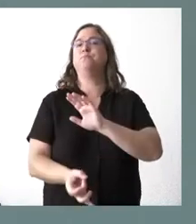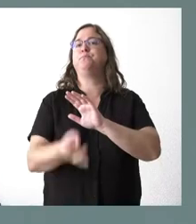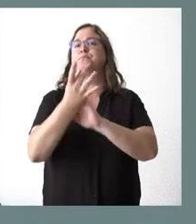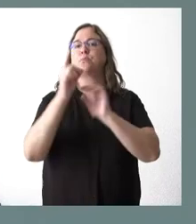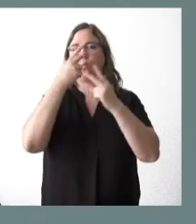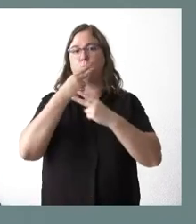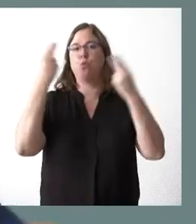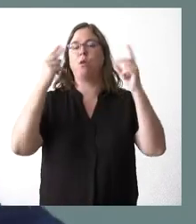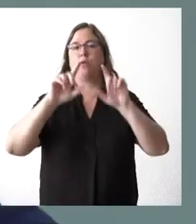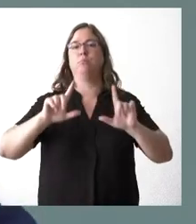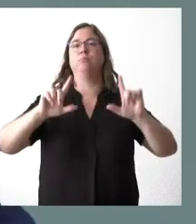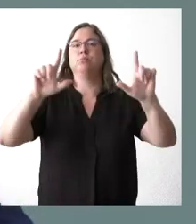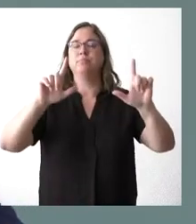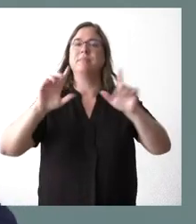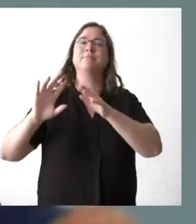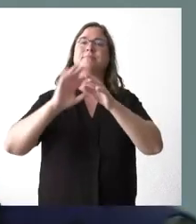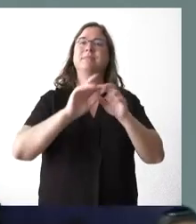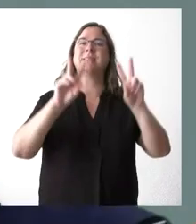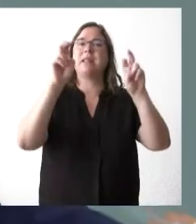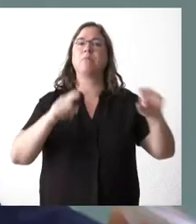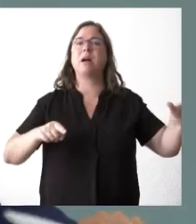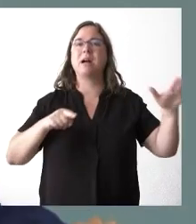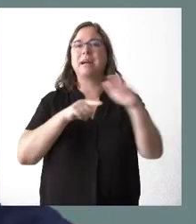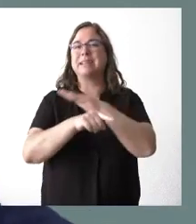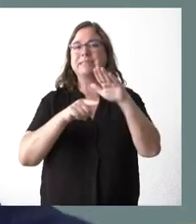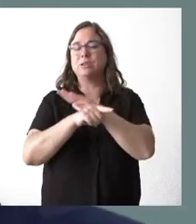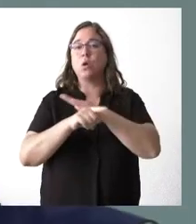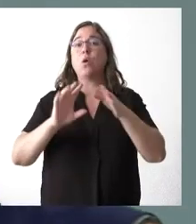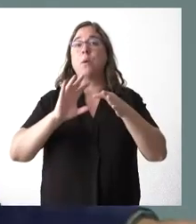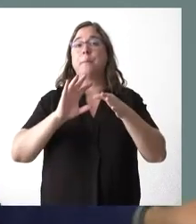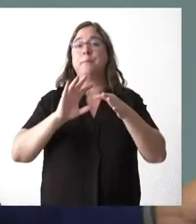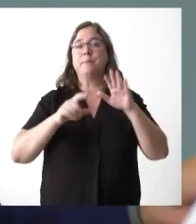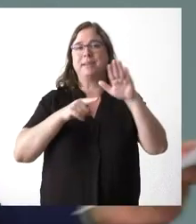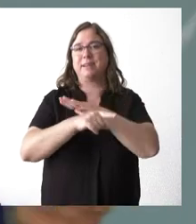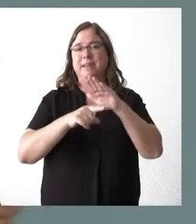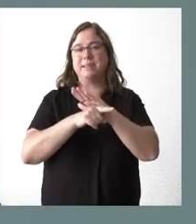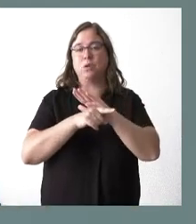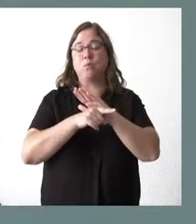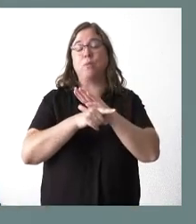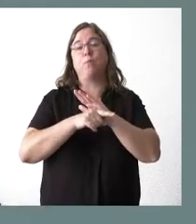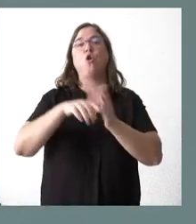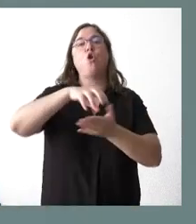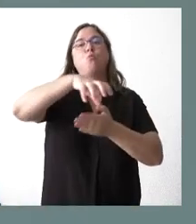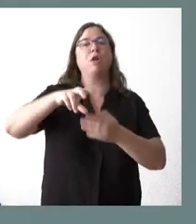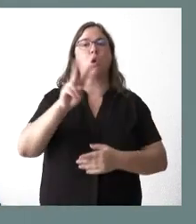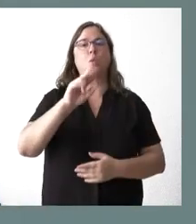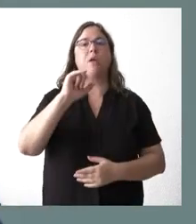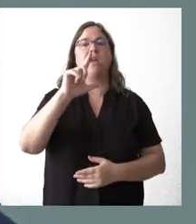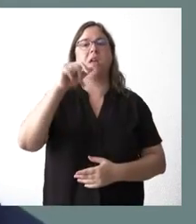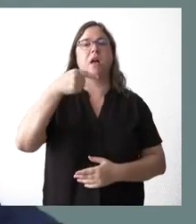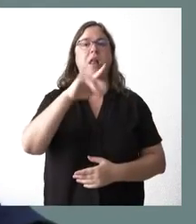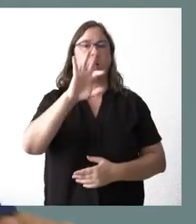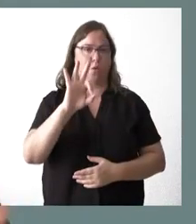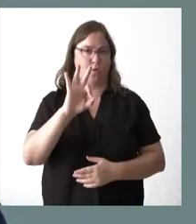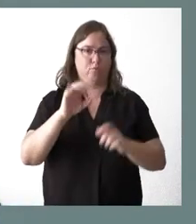al trámite vinculado a la ampliación del polígono de Villadangos. Estamos hablando del